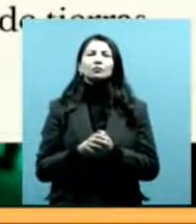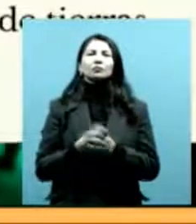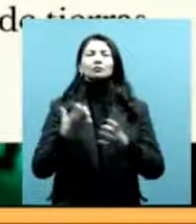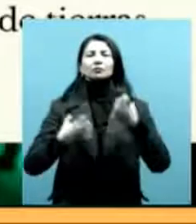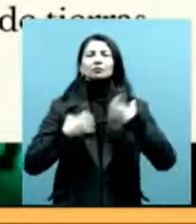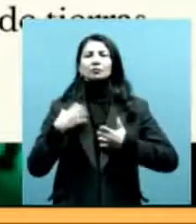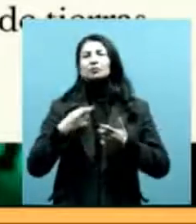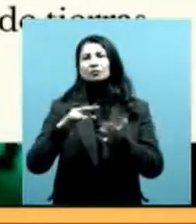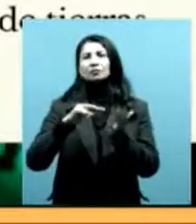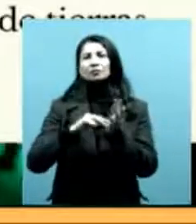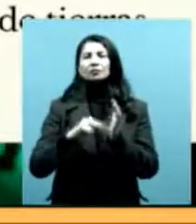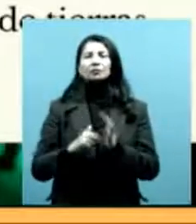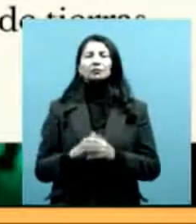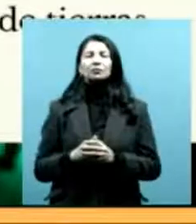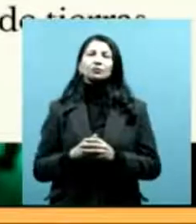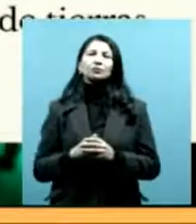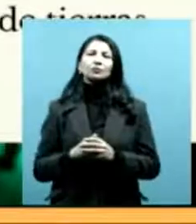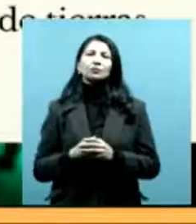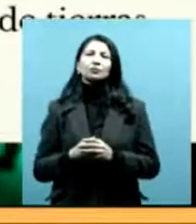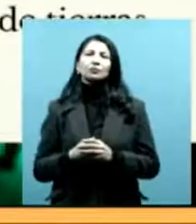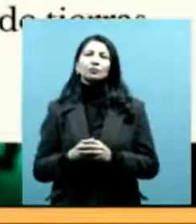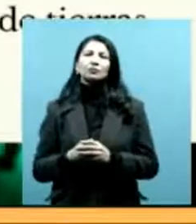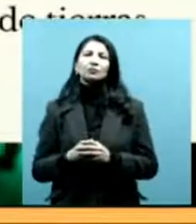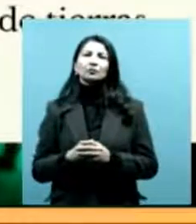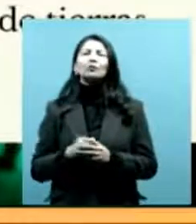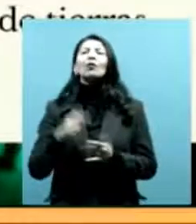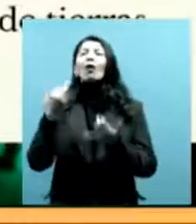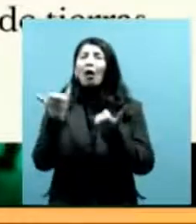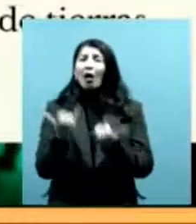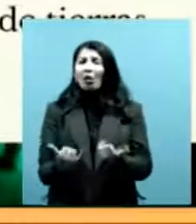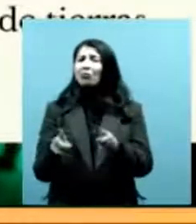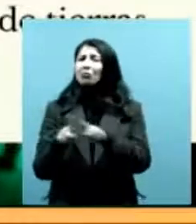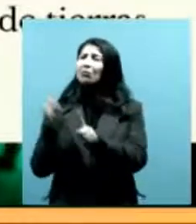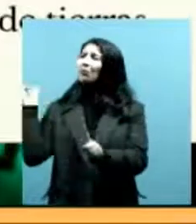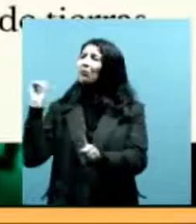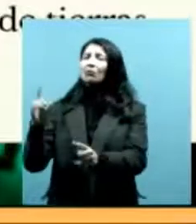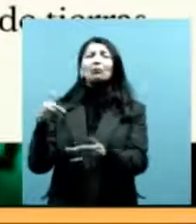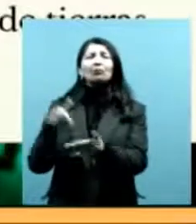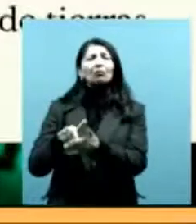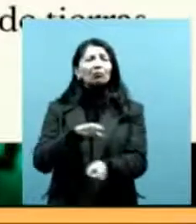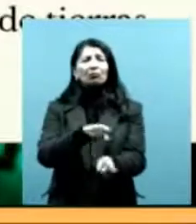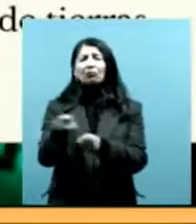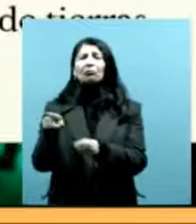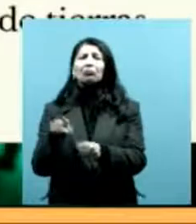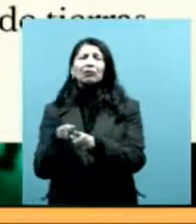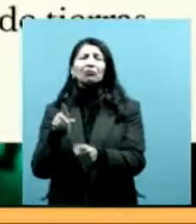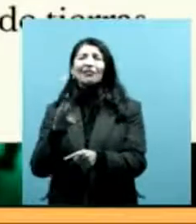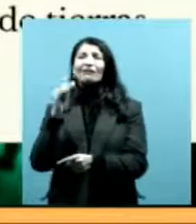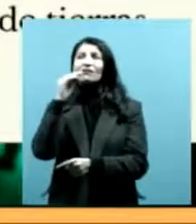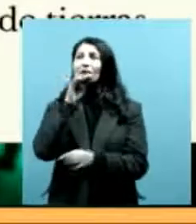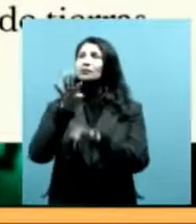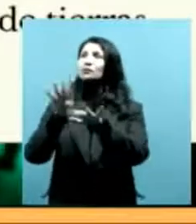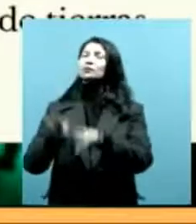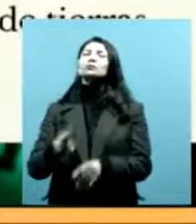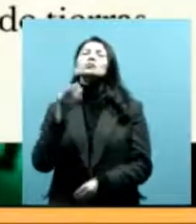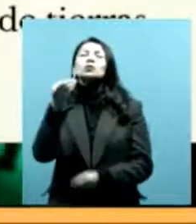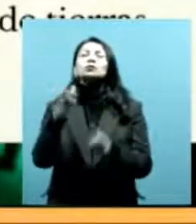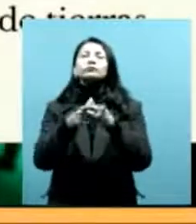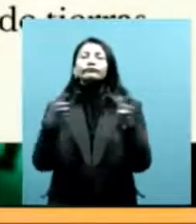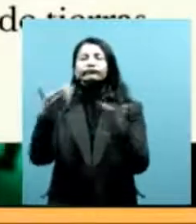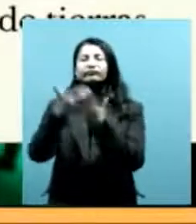falsas, ¿sí? Que actualmente sigue sucediendo. Se crean hechos falsos, se denuncian hechos falsos.